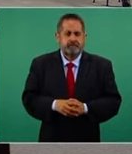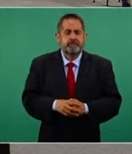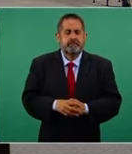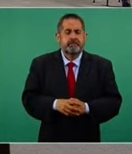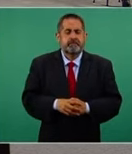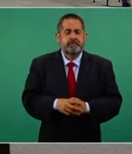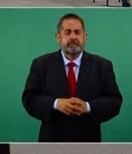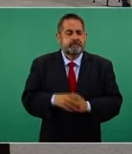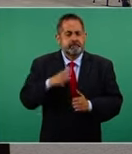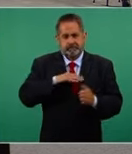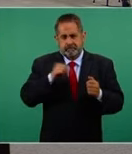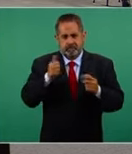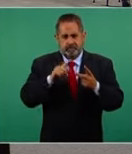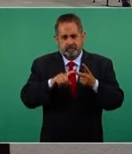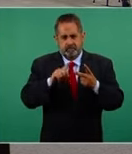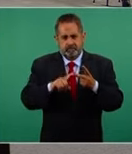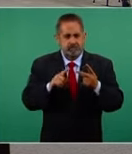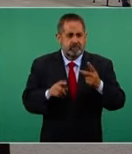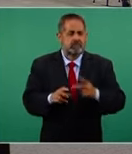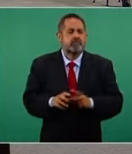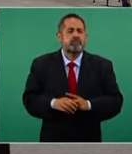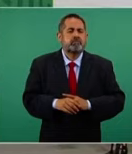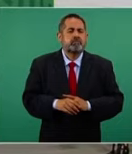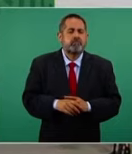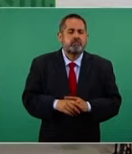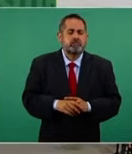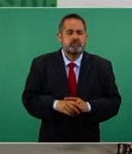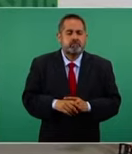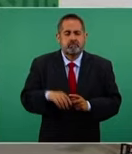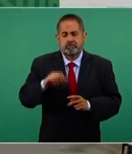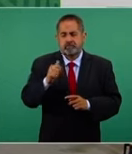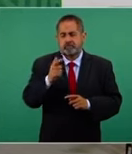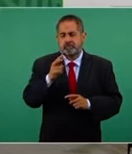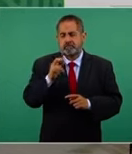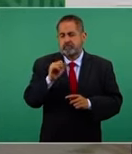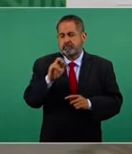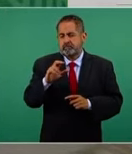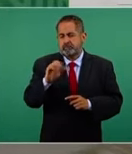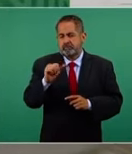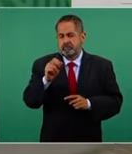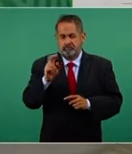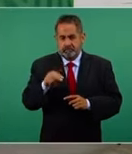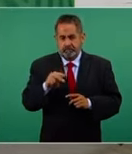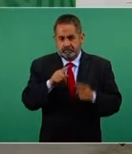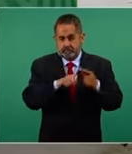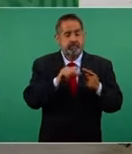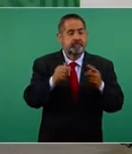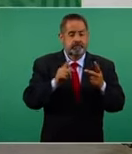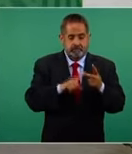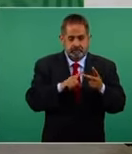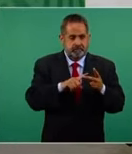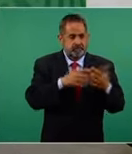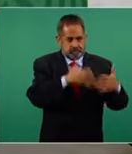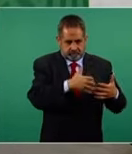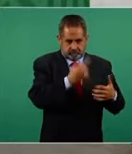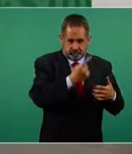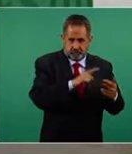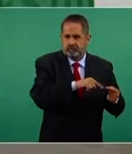Hay otro de Aguilar Camín, esa es la otra empresa,